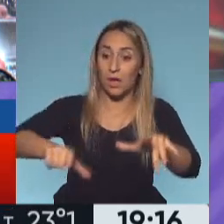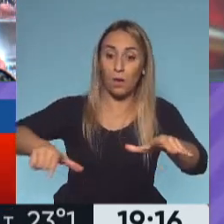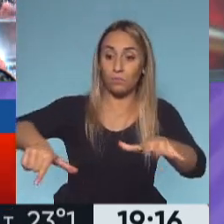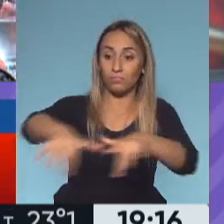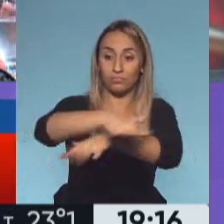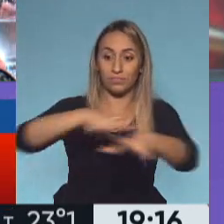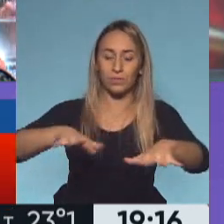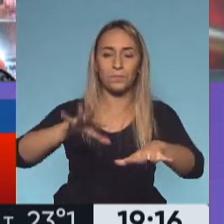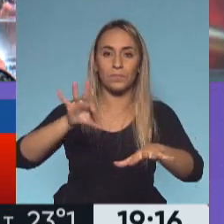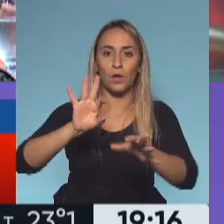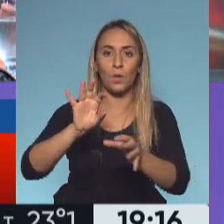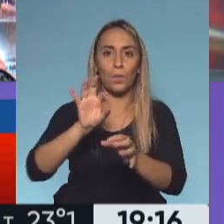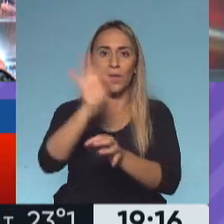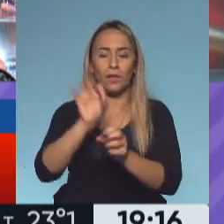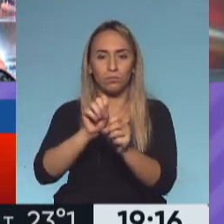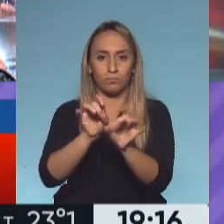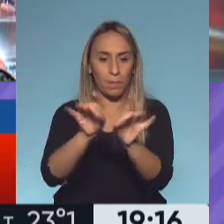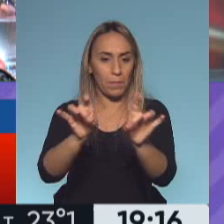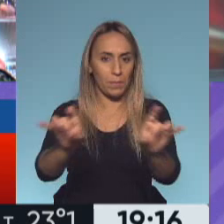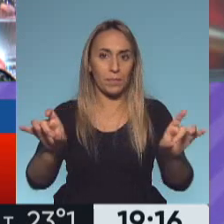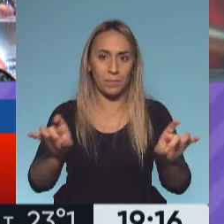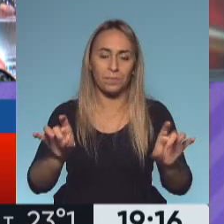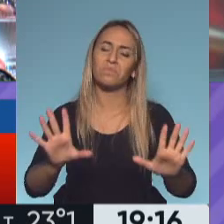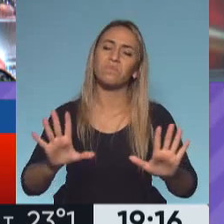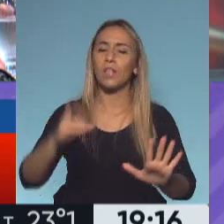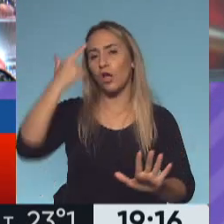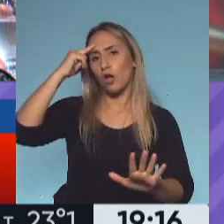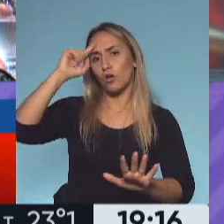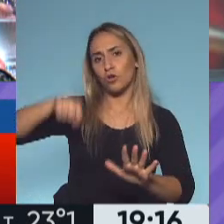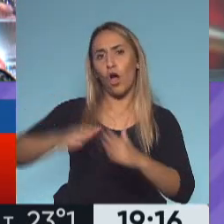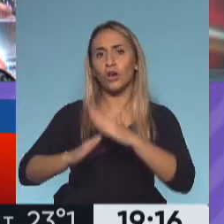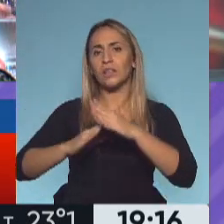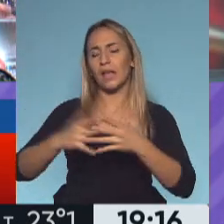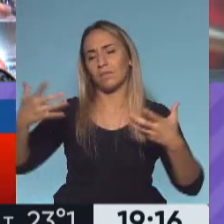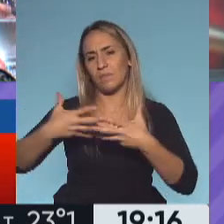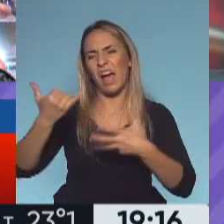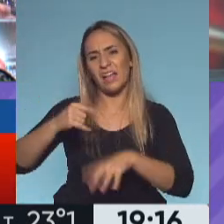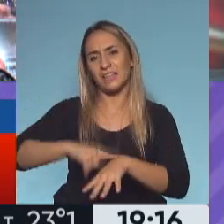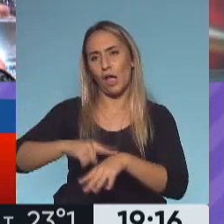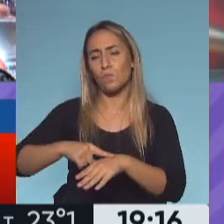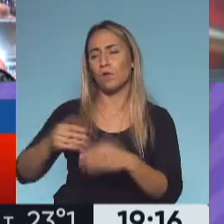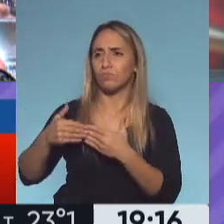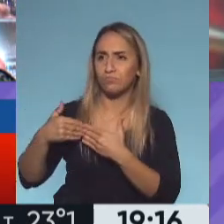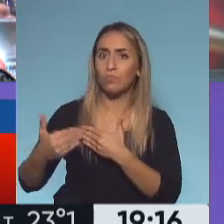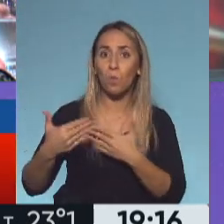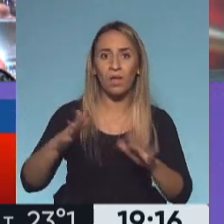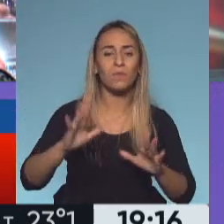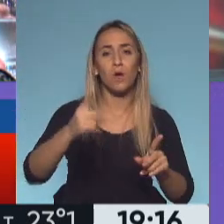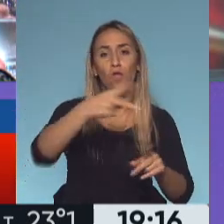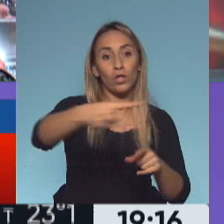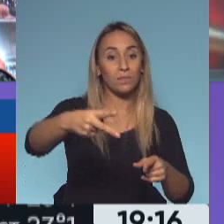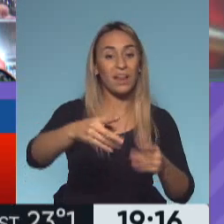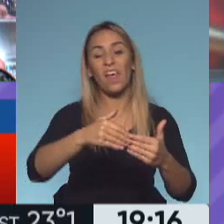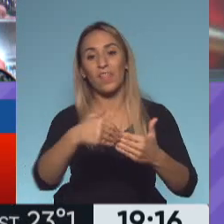infinito para resolver. Podría resolver incluso después que pasaran los 15 días. Hoy empezaron a